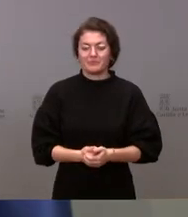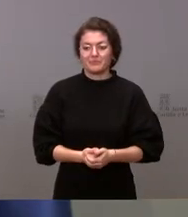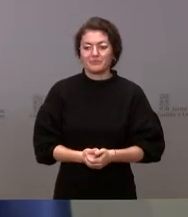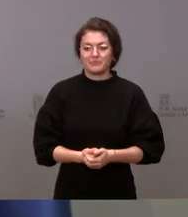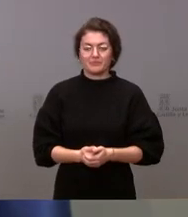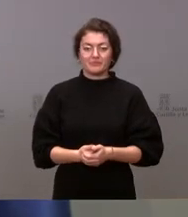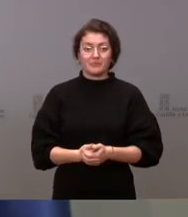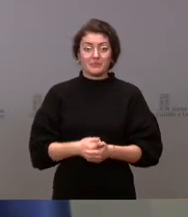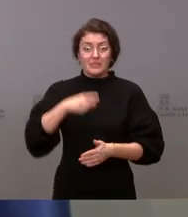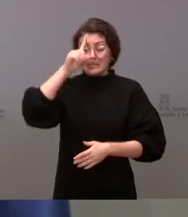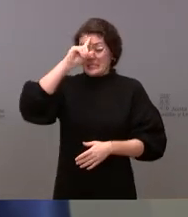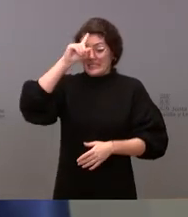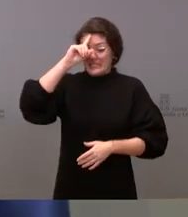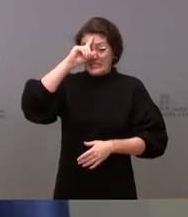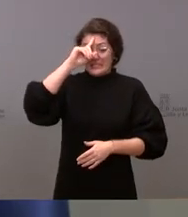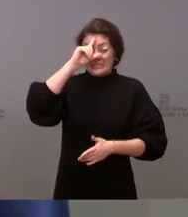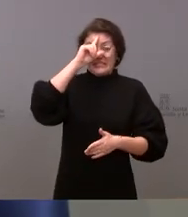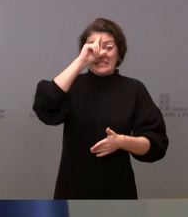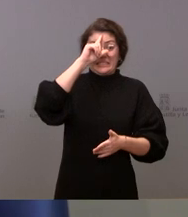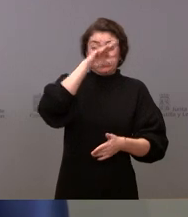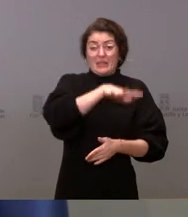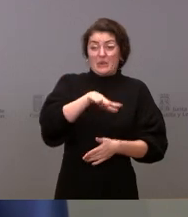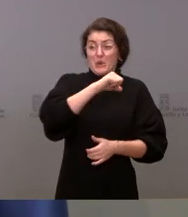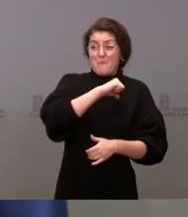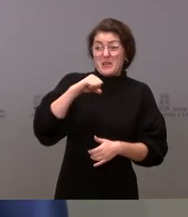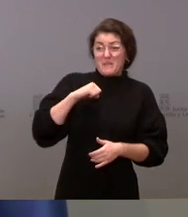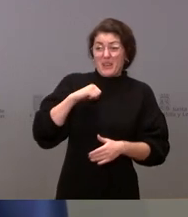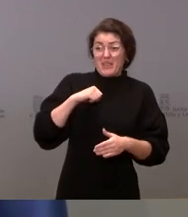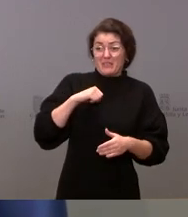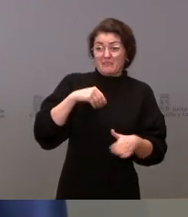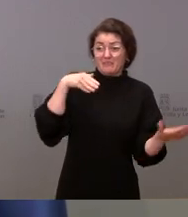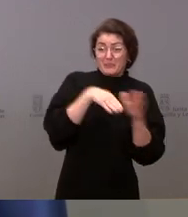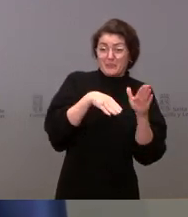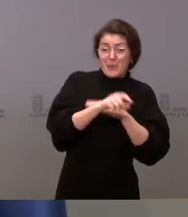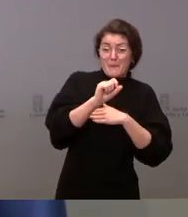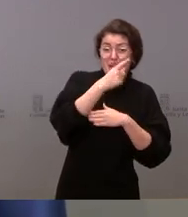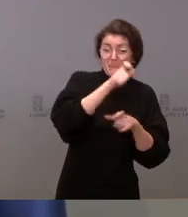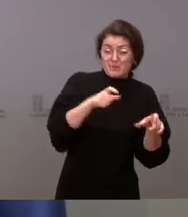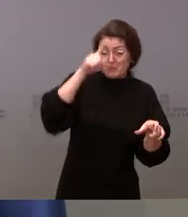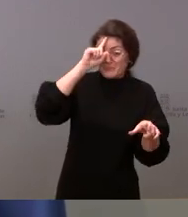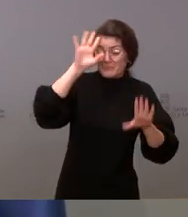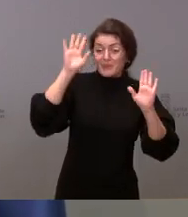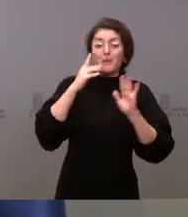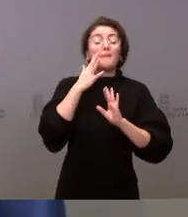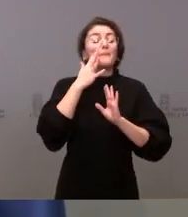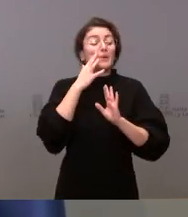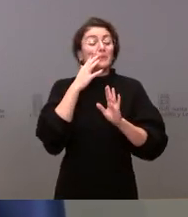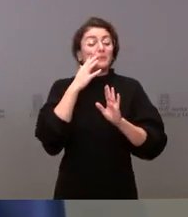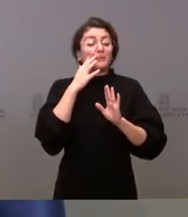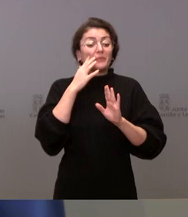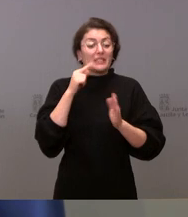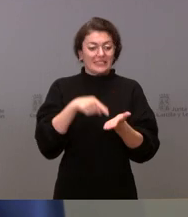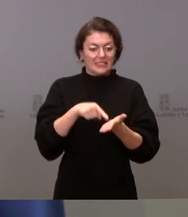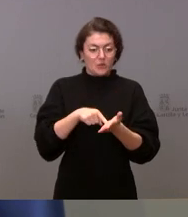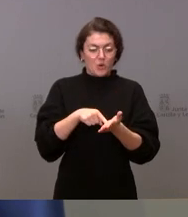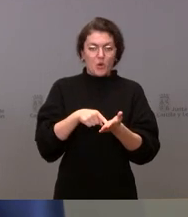no sé cuántos sitios privados hay con esa capacidad pero le insisto sea privado sea público sea alquilado